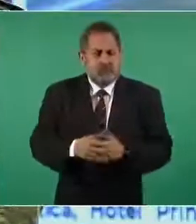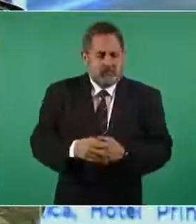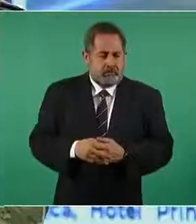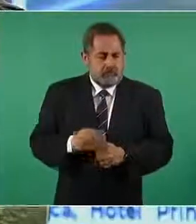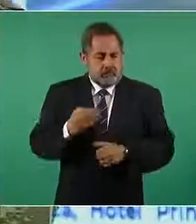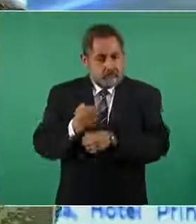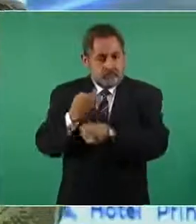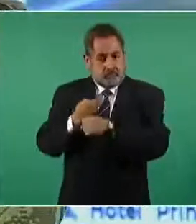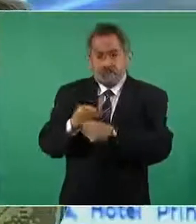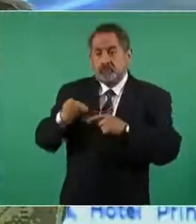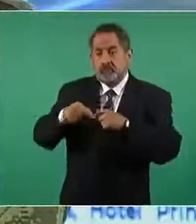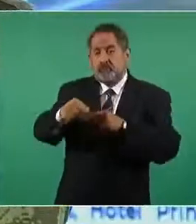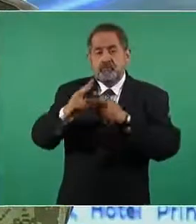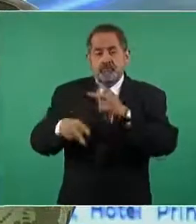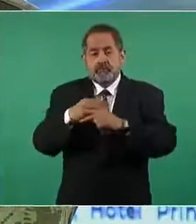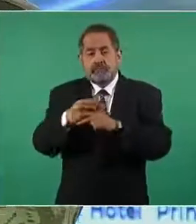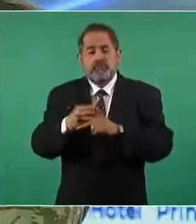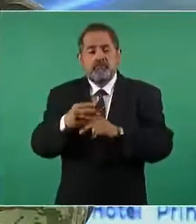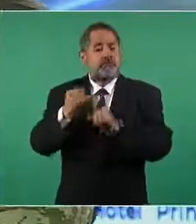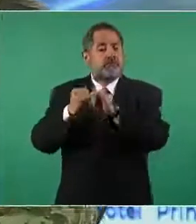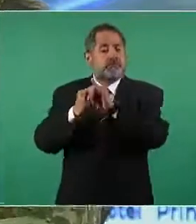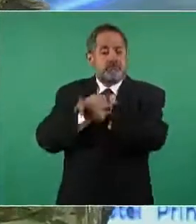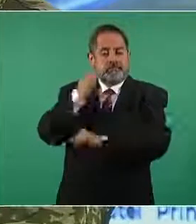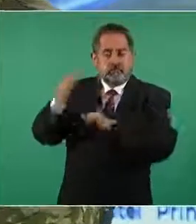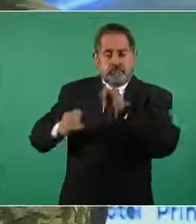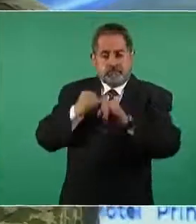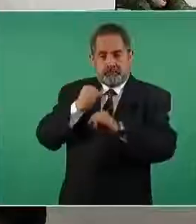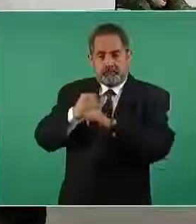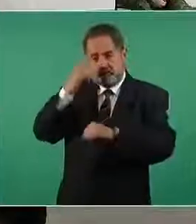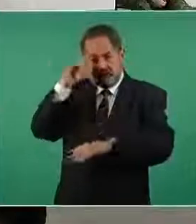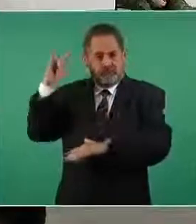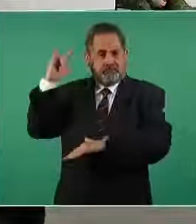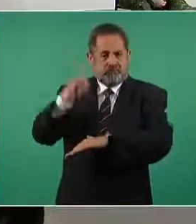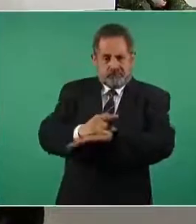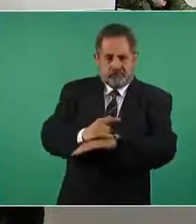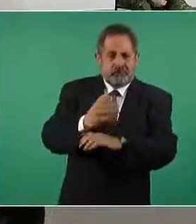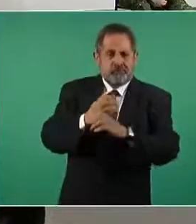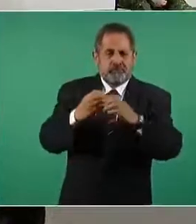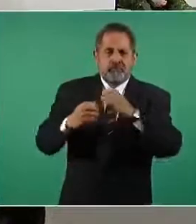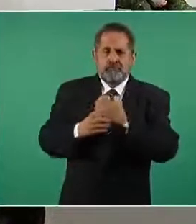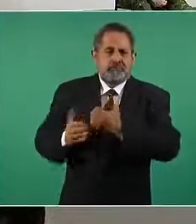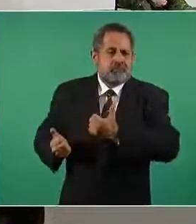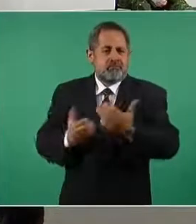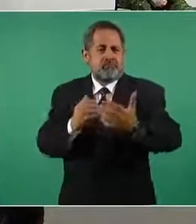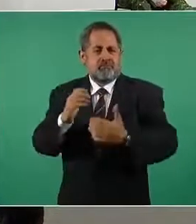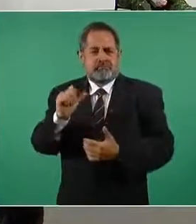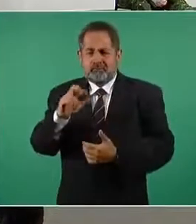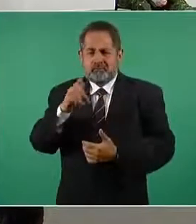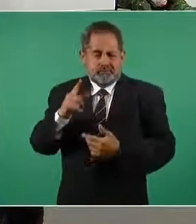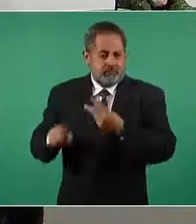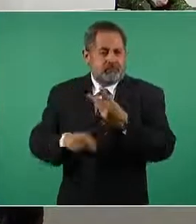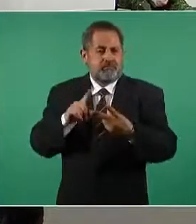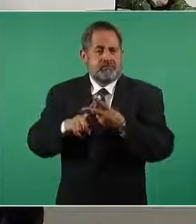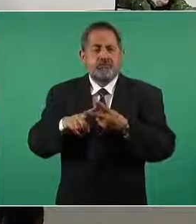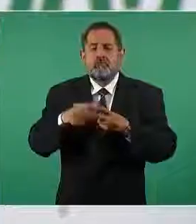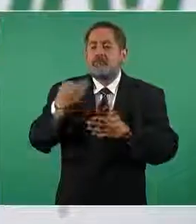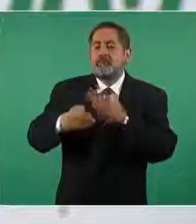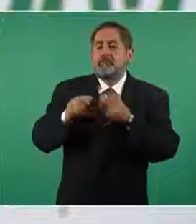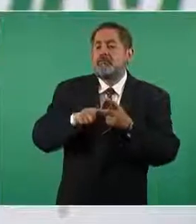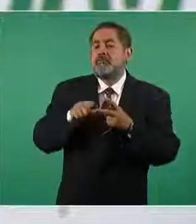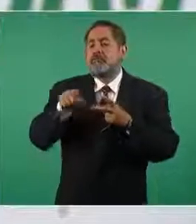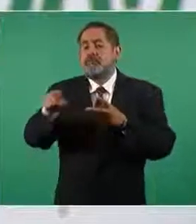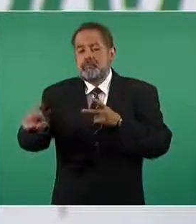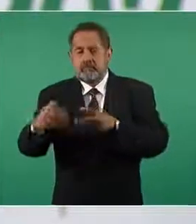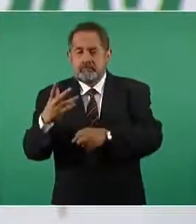proceso de construcción de la terminal de carga internacional y la terminal de carga doméstica el hotel principal la base principal de